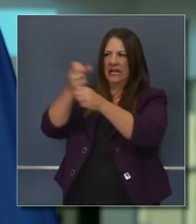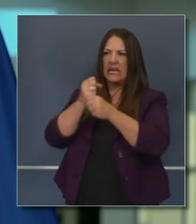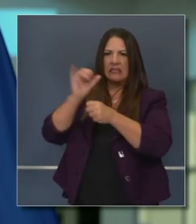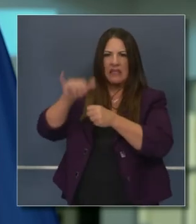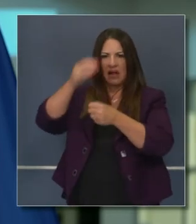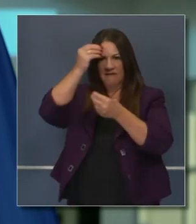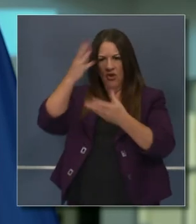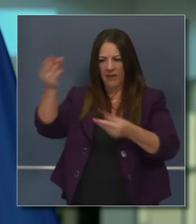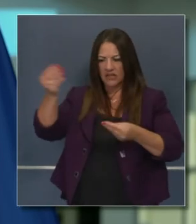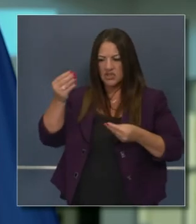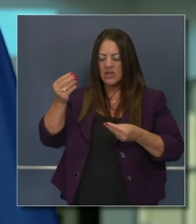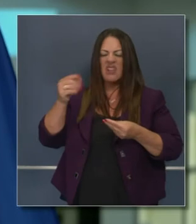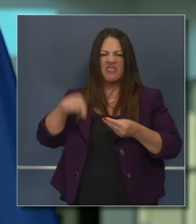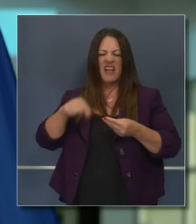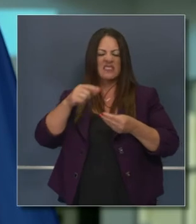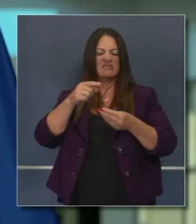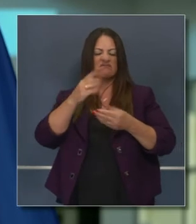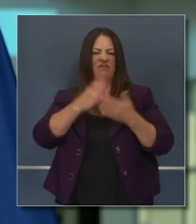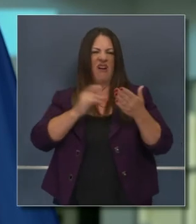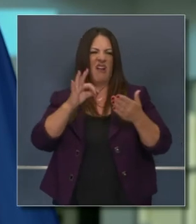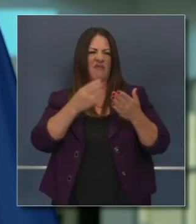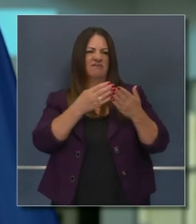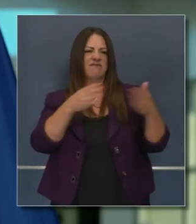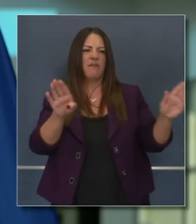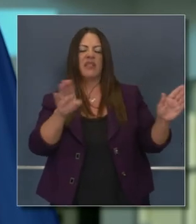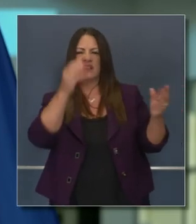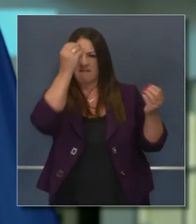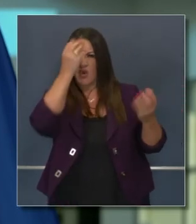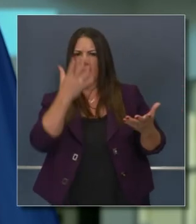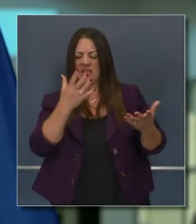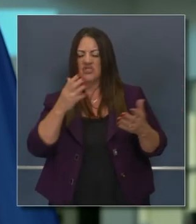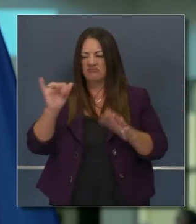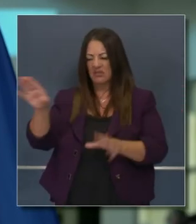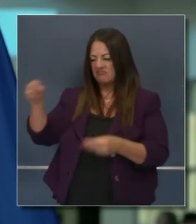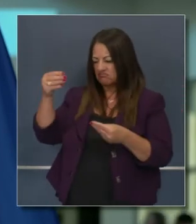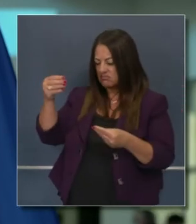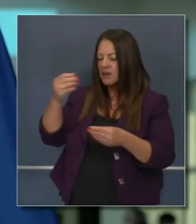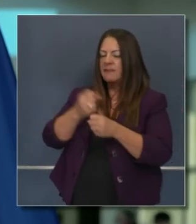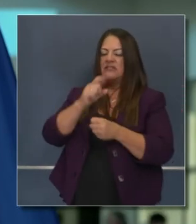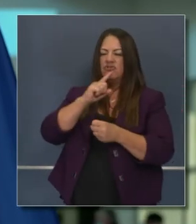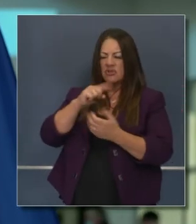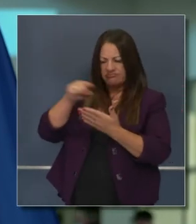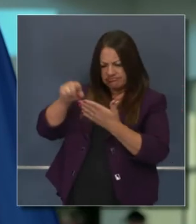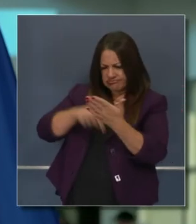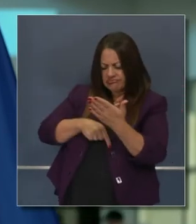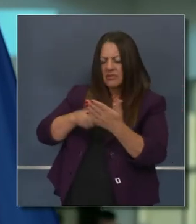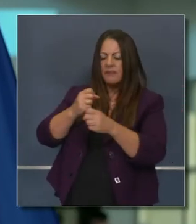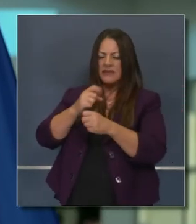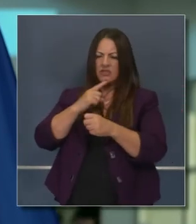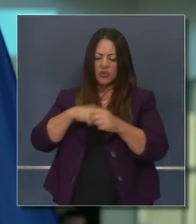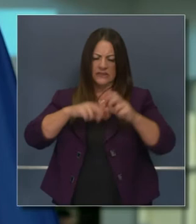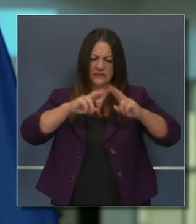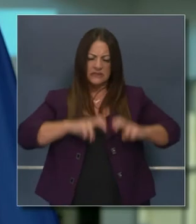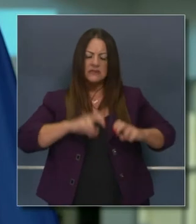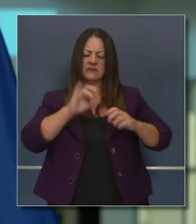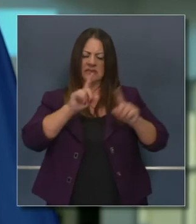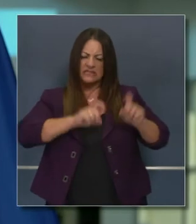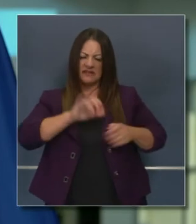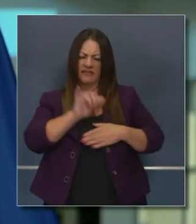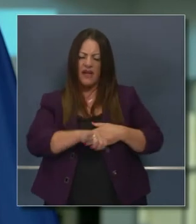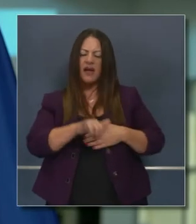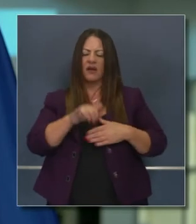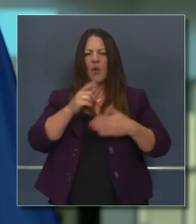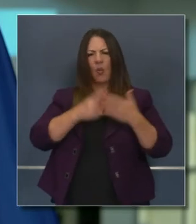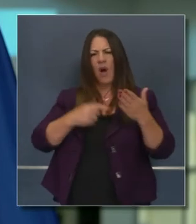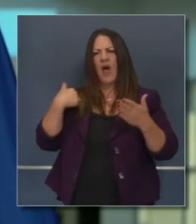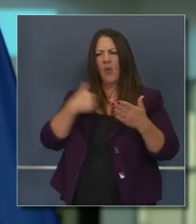Muchos de ellos son reportados públicamente, pero a través de los ojos de peritos puede ser reforzado. Validado en la forma